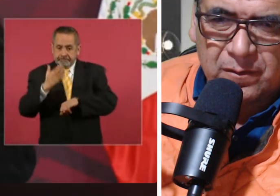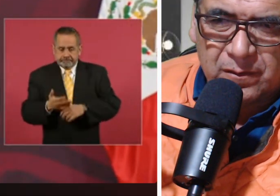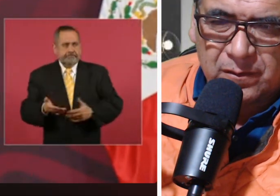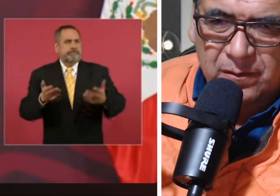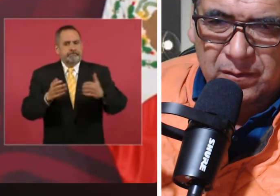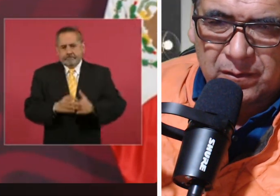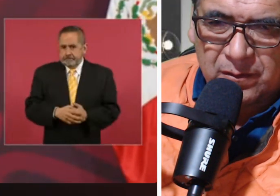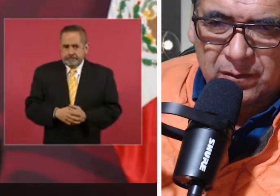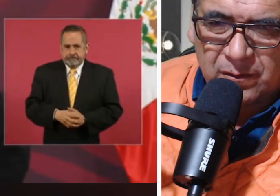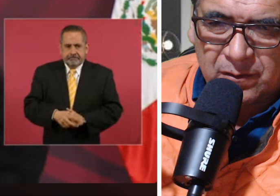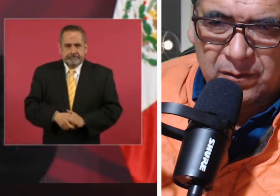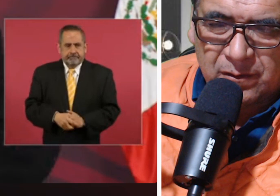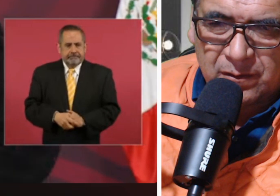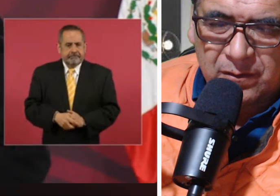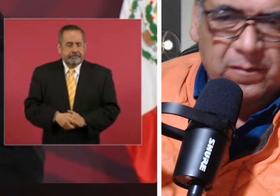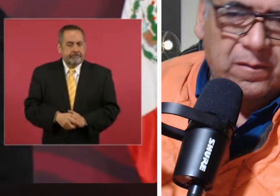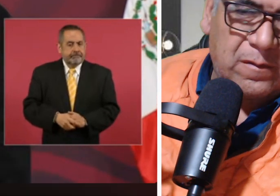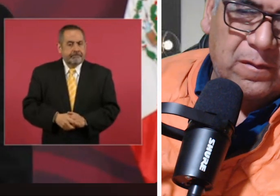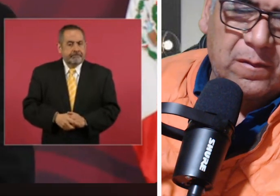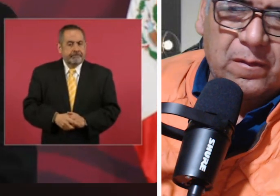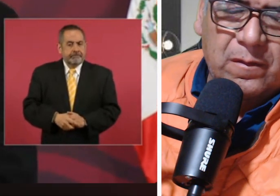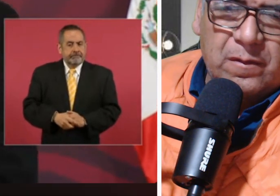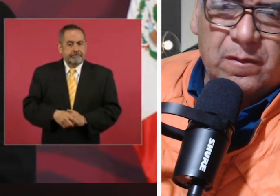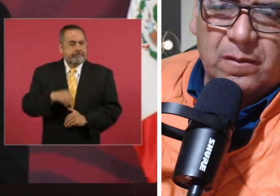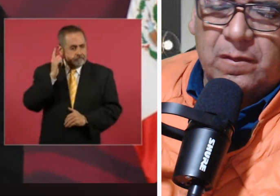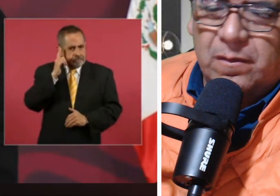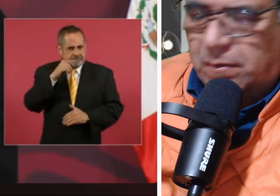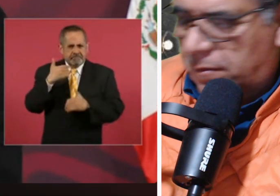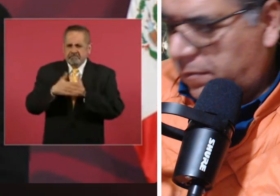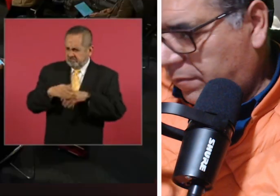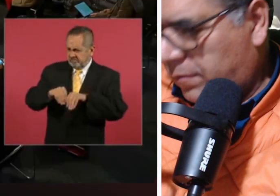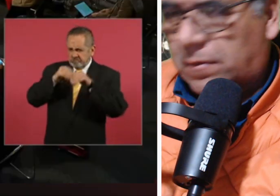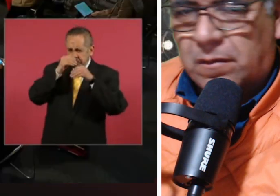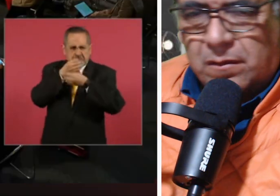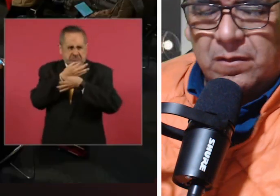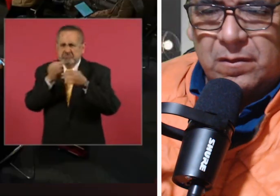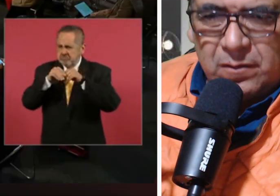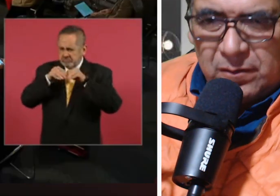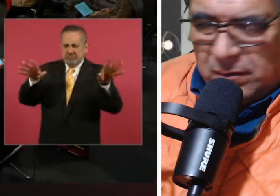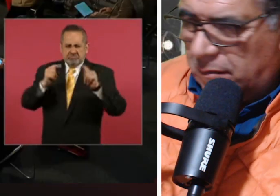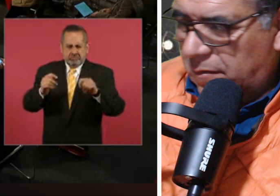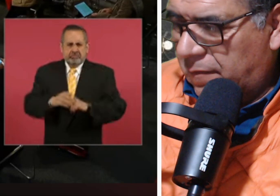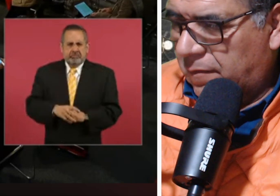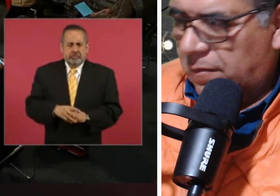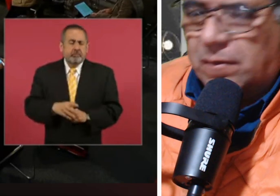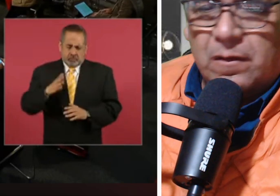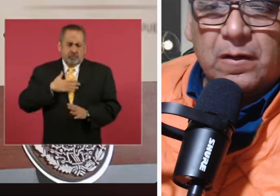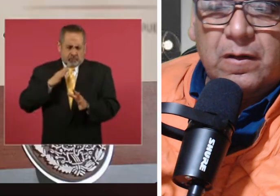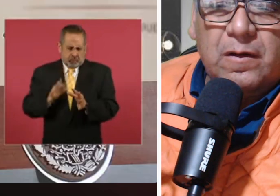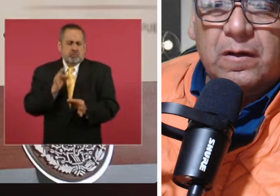que ojalá y este se ventile. Lo voy a ventilar aquí. Vamos a cumplir, ¿eh?